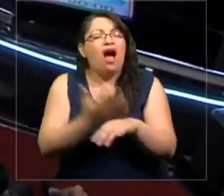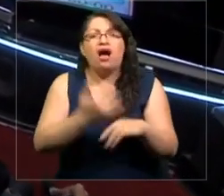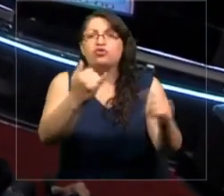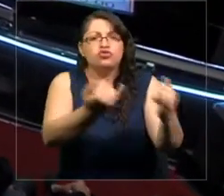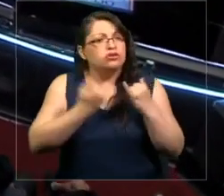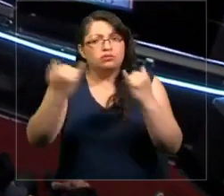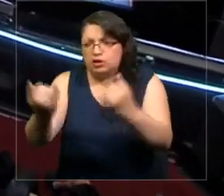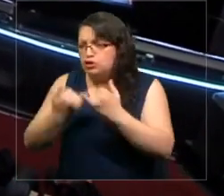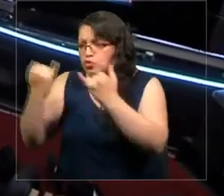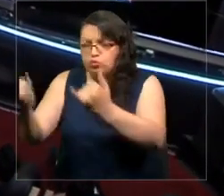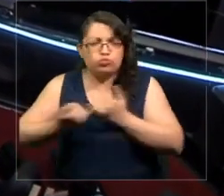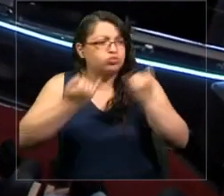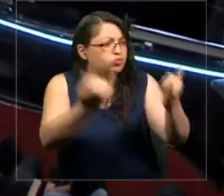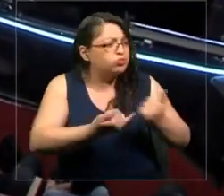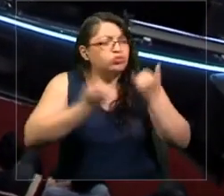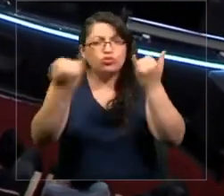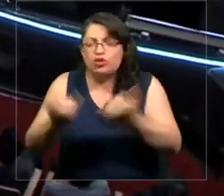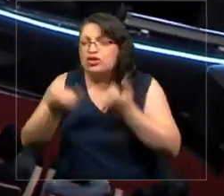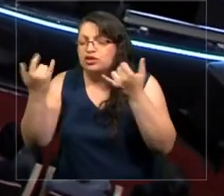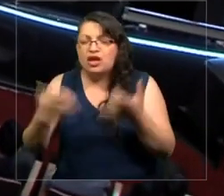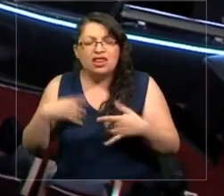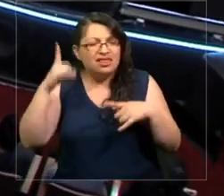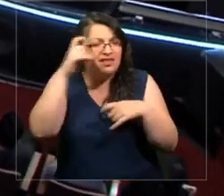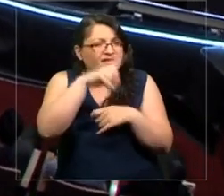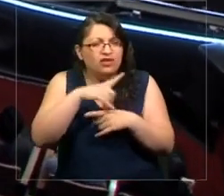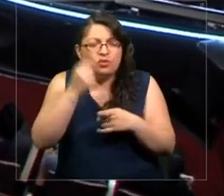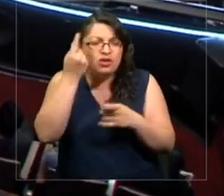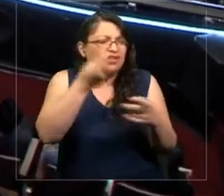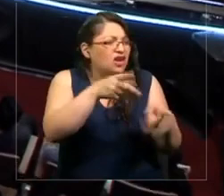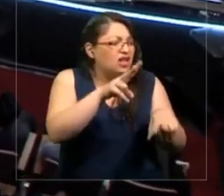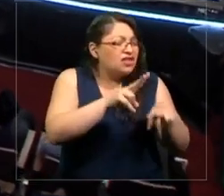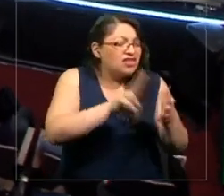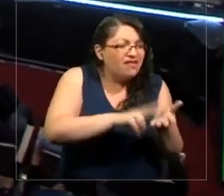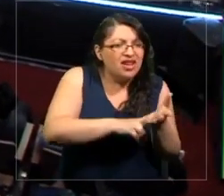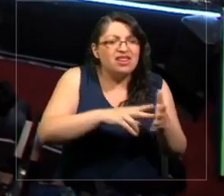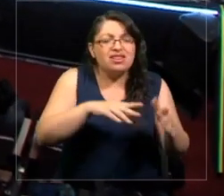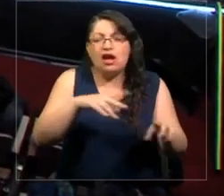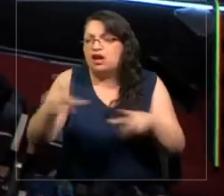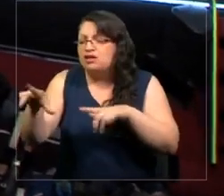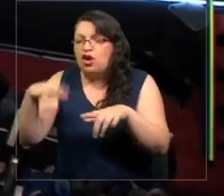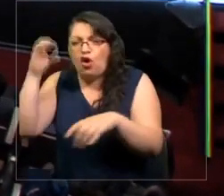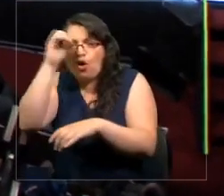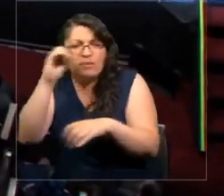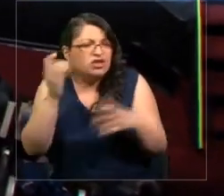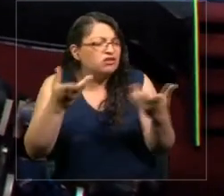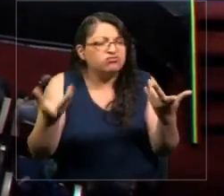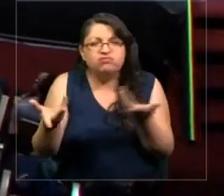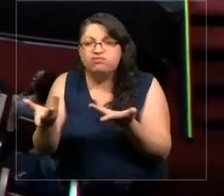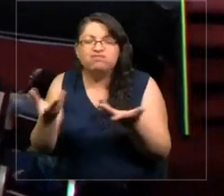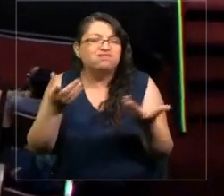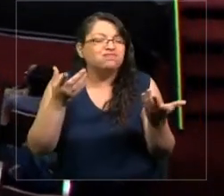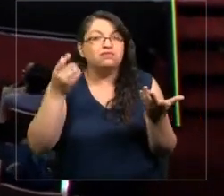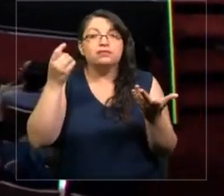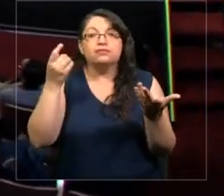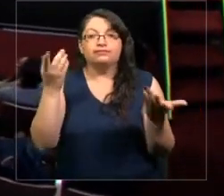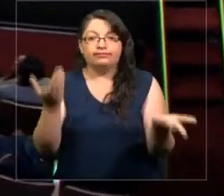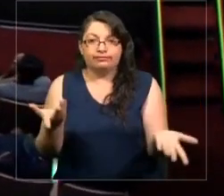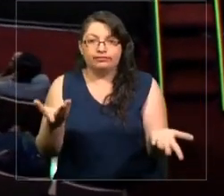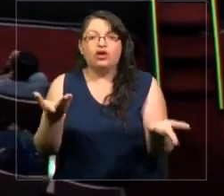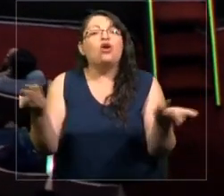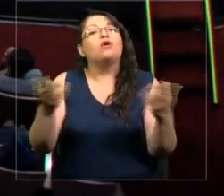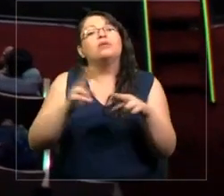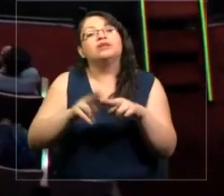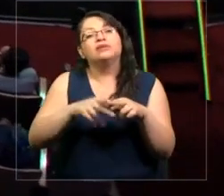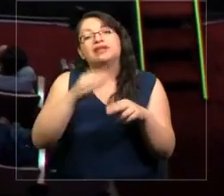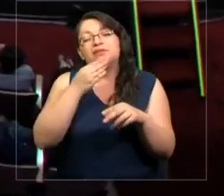difícil distinguir los hechos de las opiniones. Y yo me quiero preguntar, ¿cómo hacemos para que la educación dialogue con estos temas también?